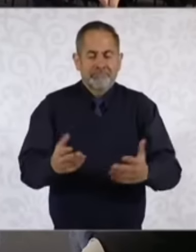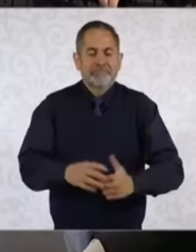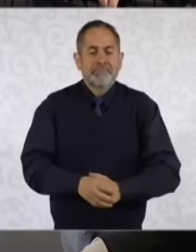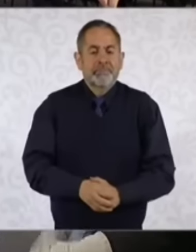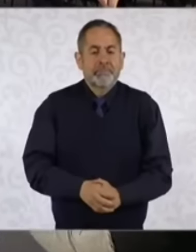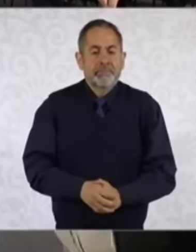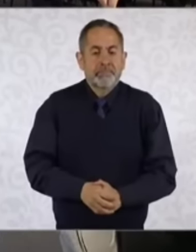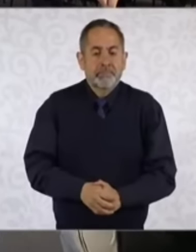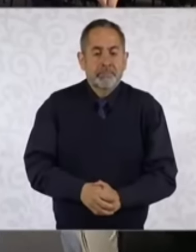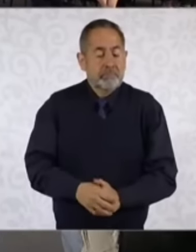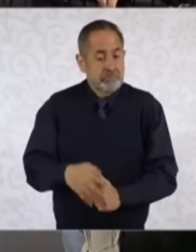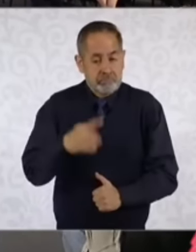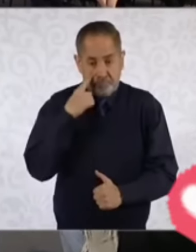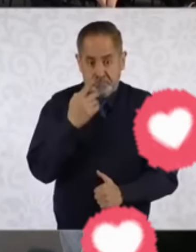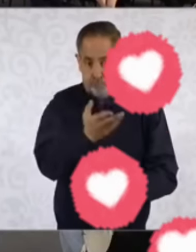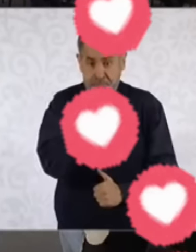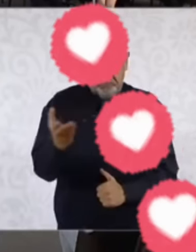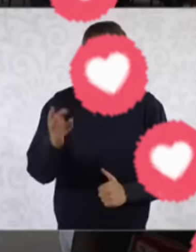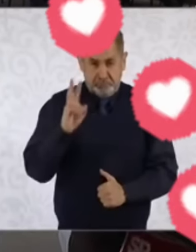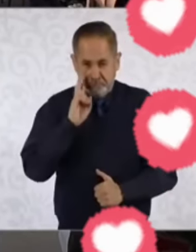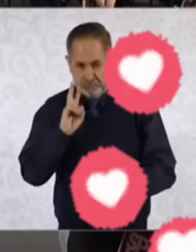Y a ver, vamos a ver.